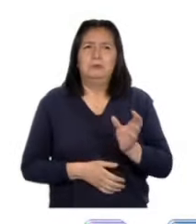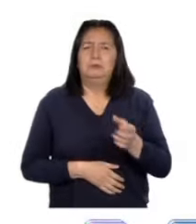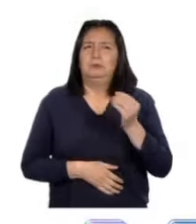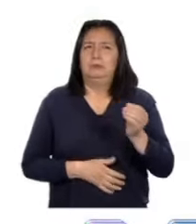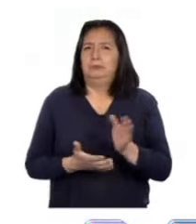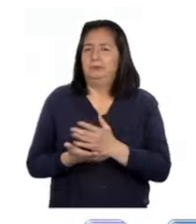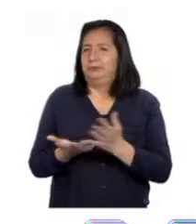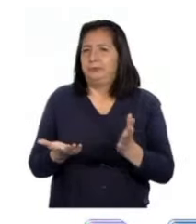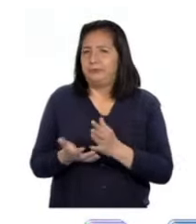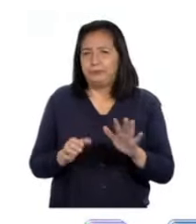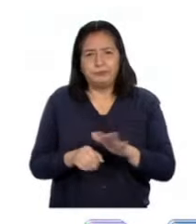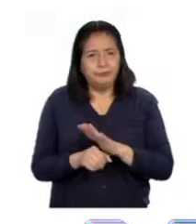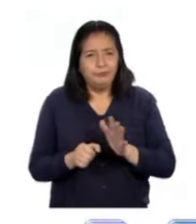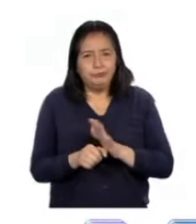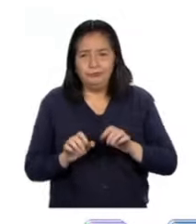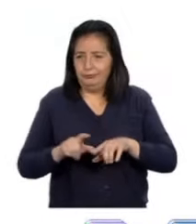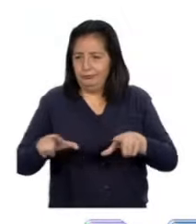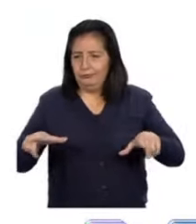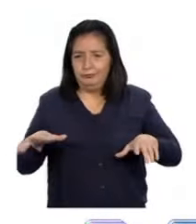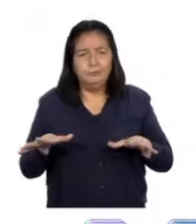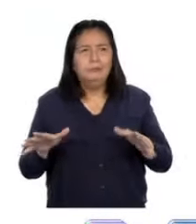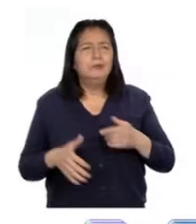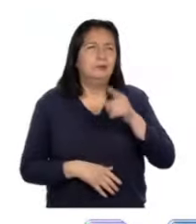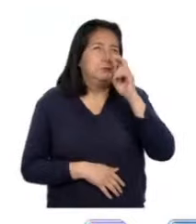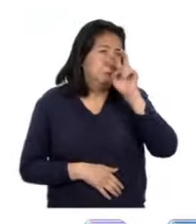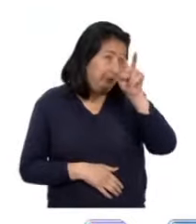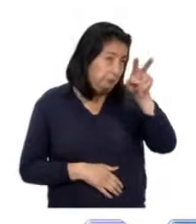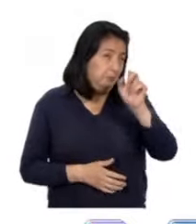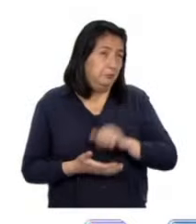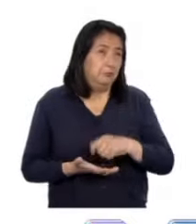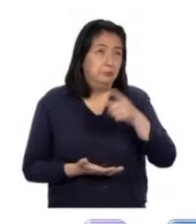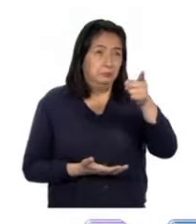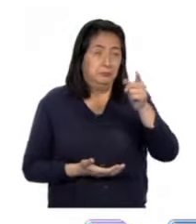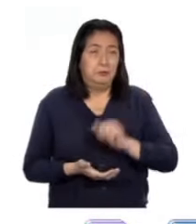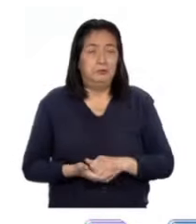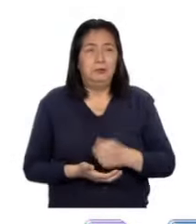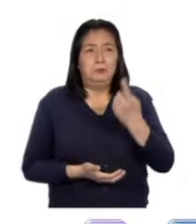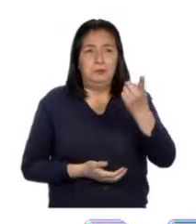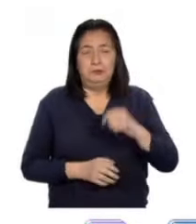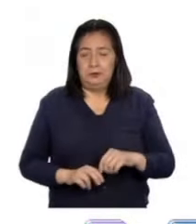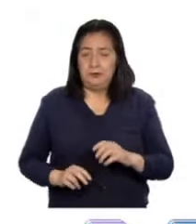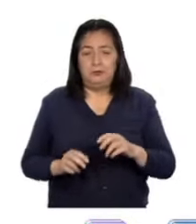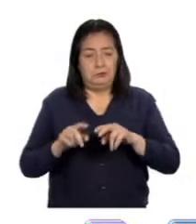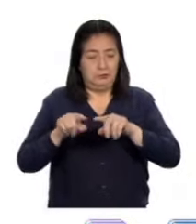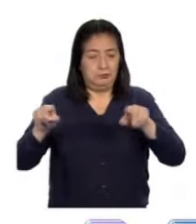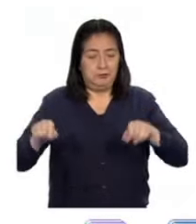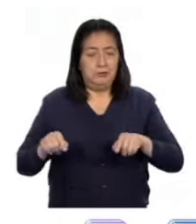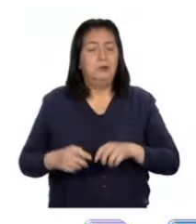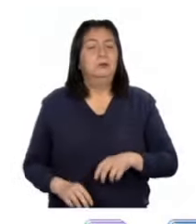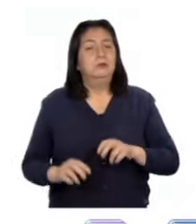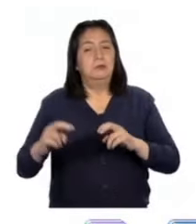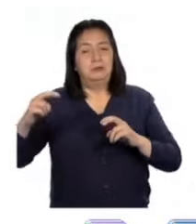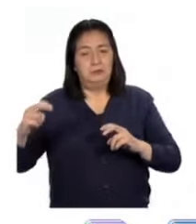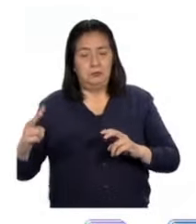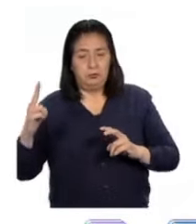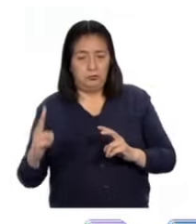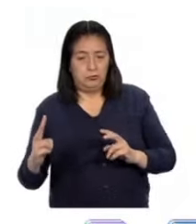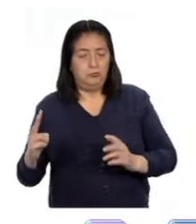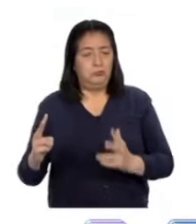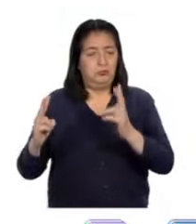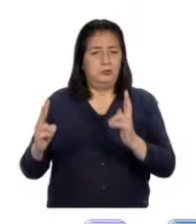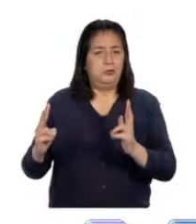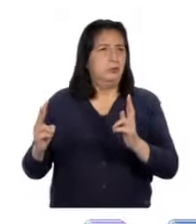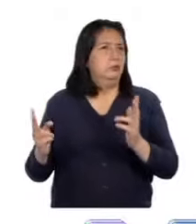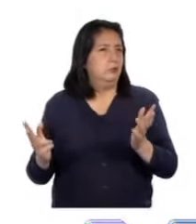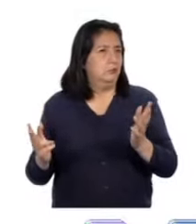no tenemos suficiente espacio. Como pueden ver, mientras en un lado habían dos personas y en el otro habían tres, el espacio no estaba dividido de manera